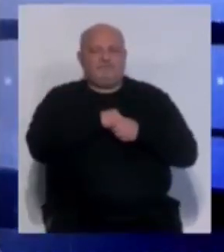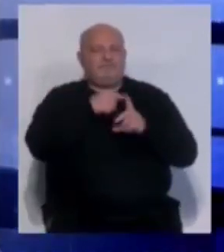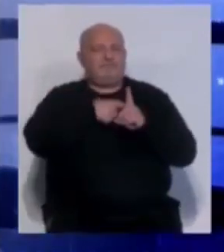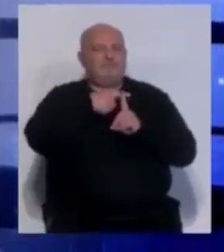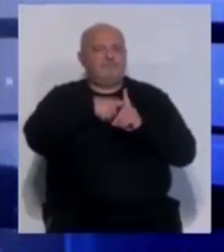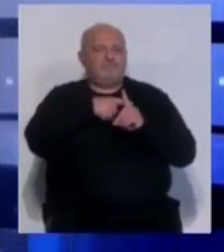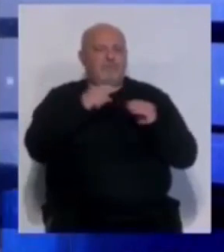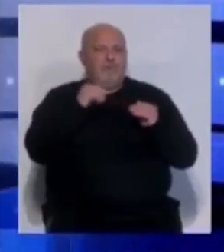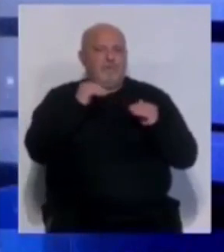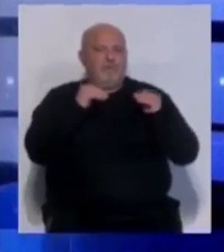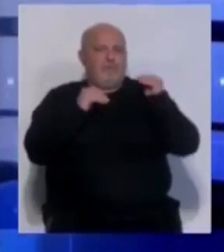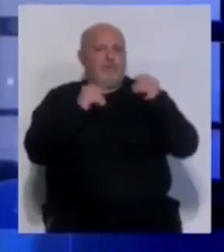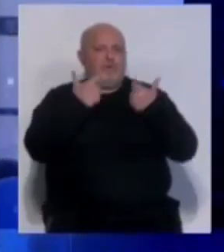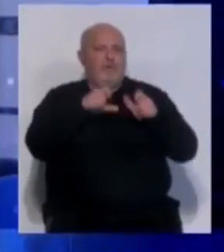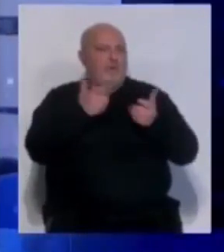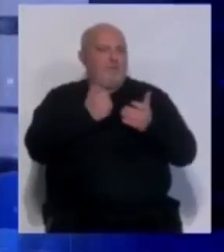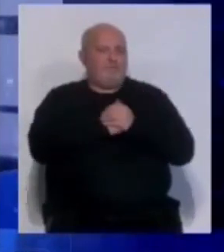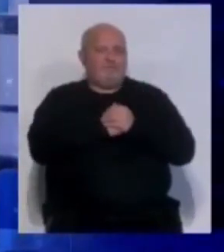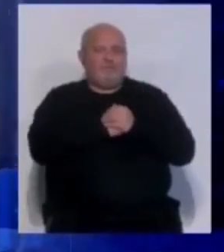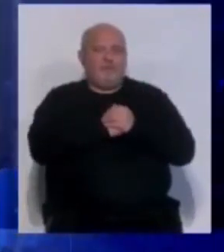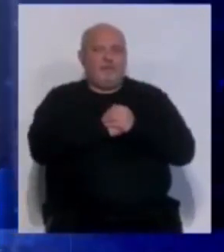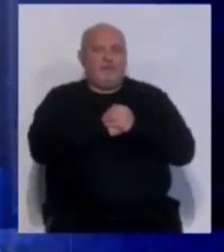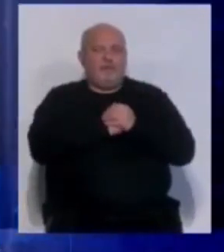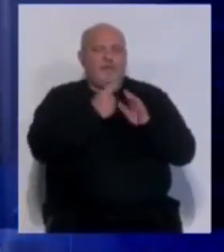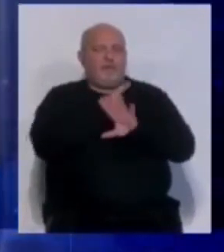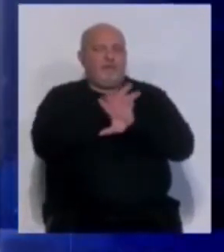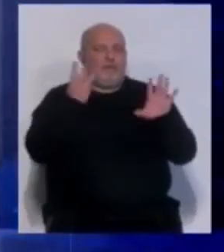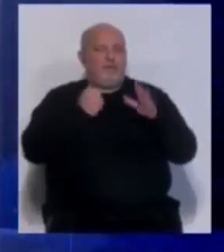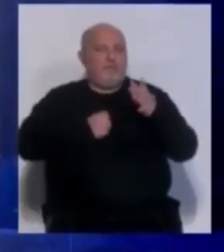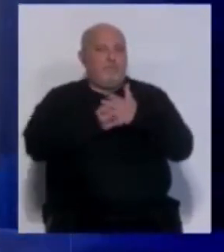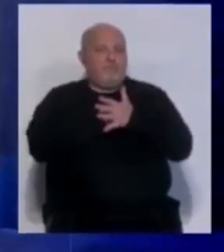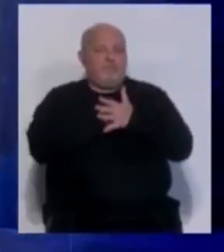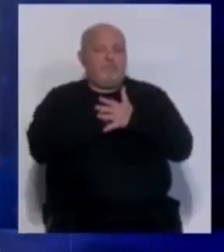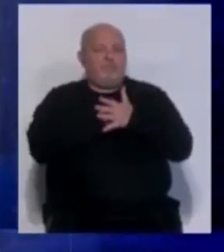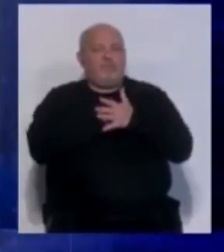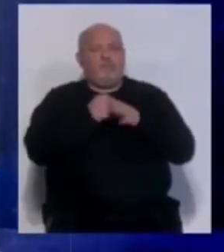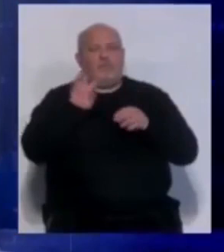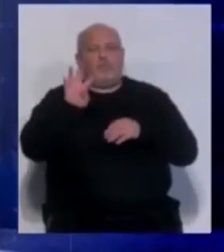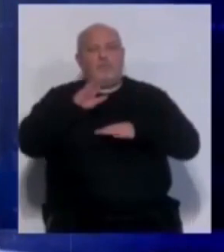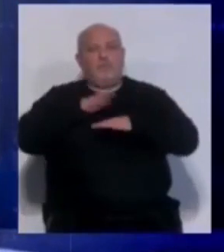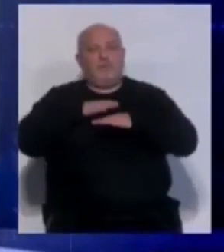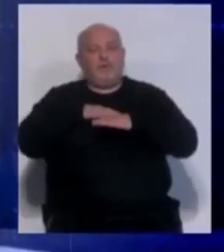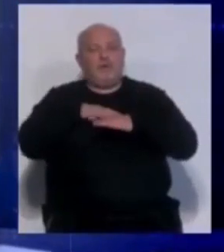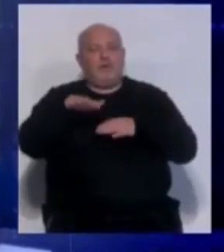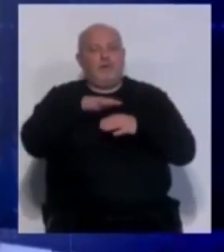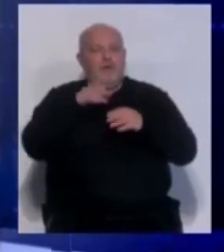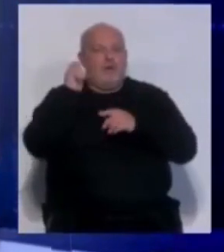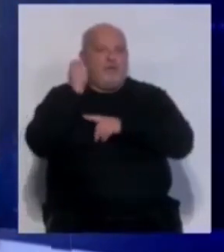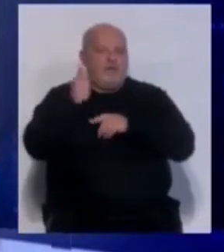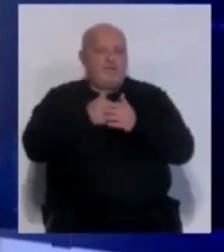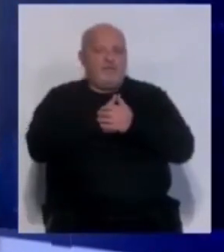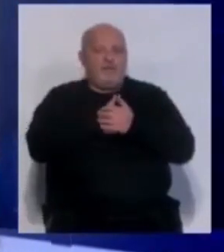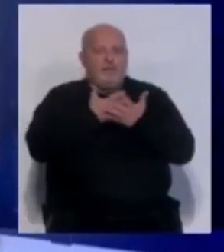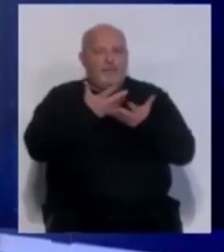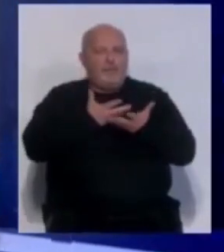temperaturas en ascenso, que fluctuarán entre los 18 grados de máxima y los 4 grados de mínima de Olvera.